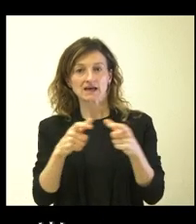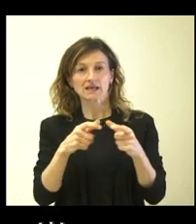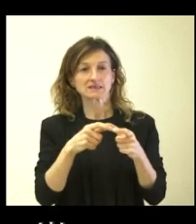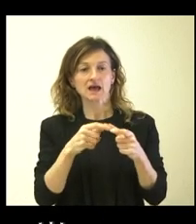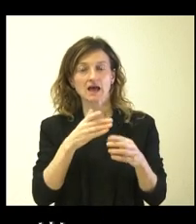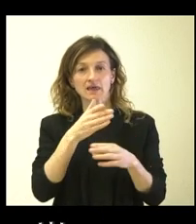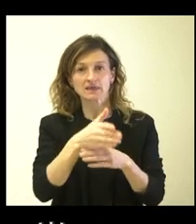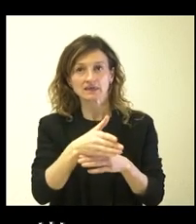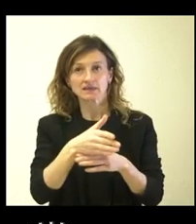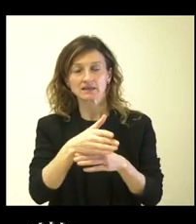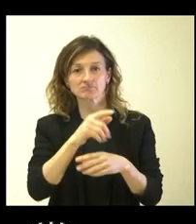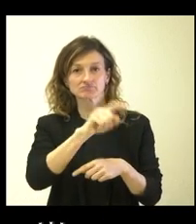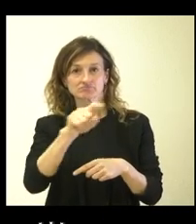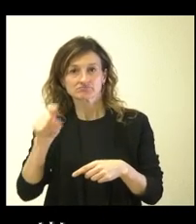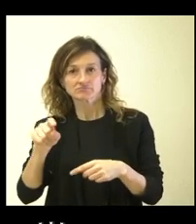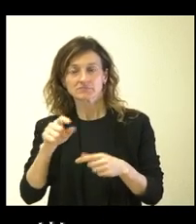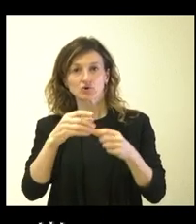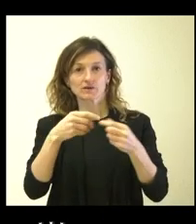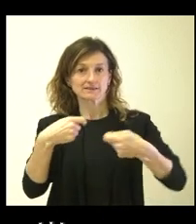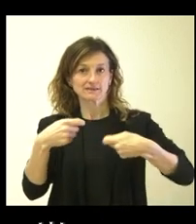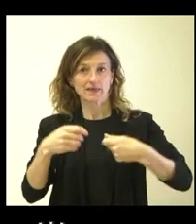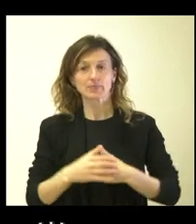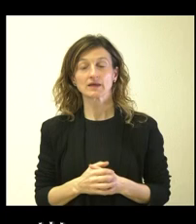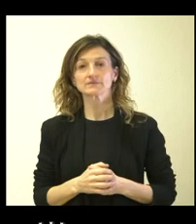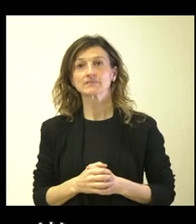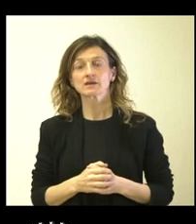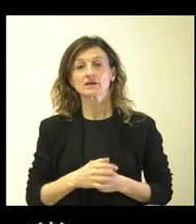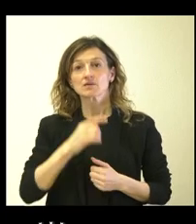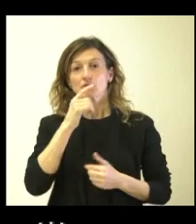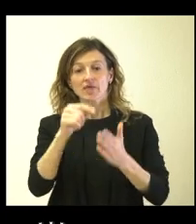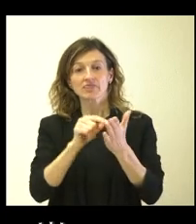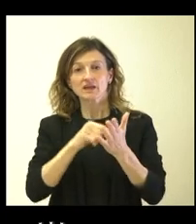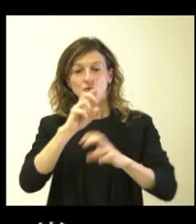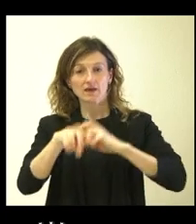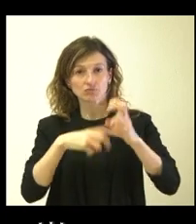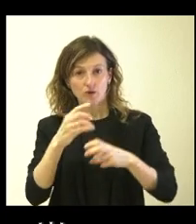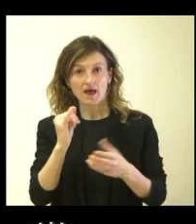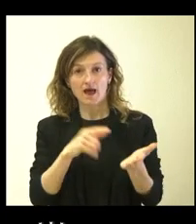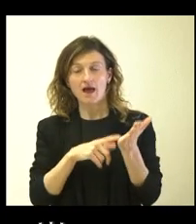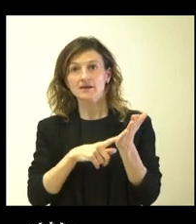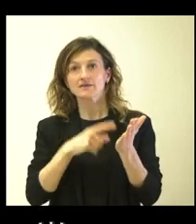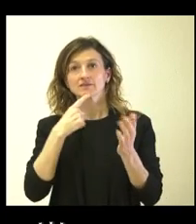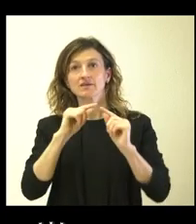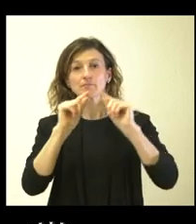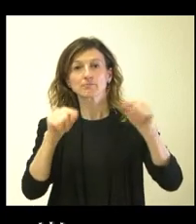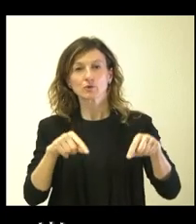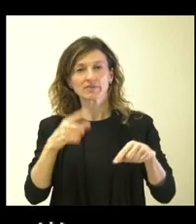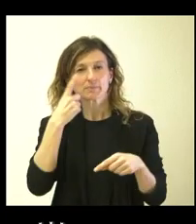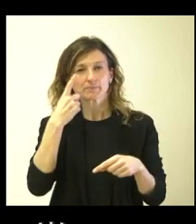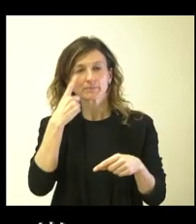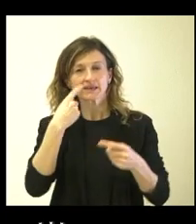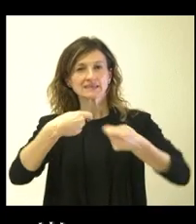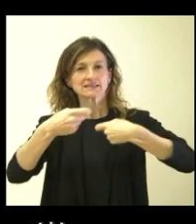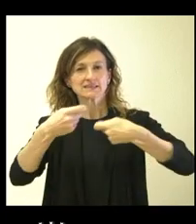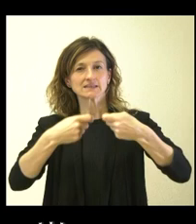poder hacerlo en el gasto de ese dinero. Lo digo porque tengo aquí los datos actualizados. La provincia, ahora mismo, que mayor número de comercios